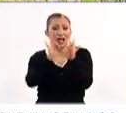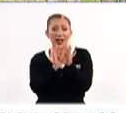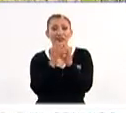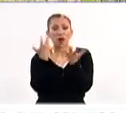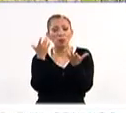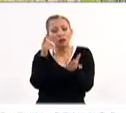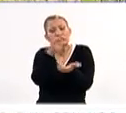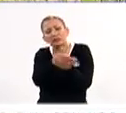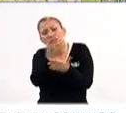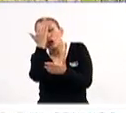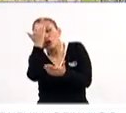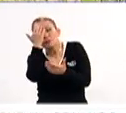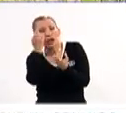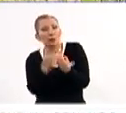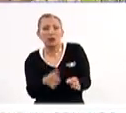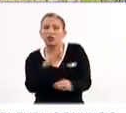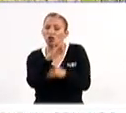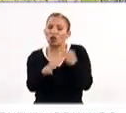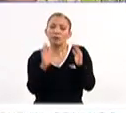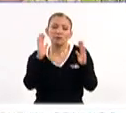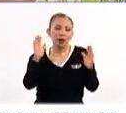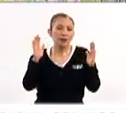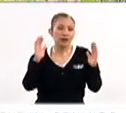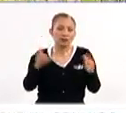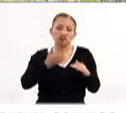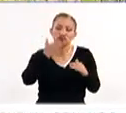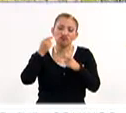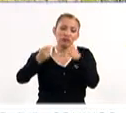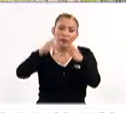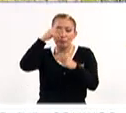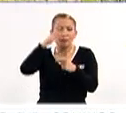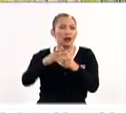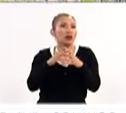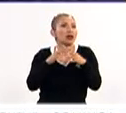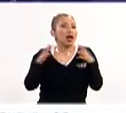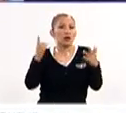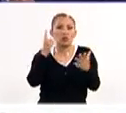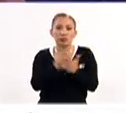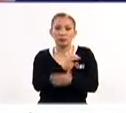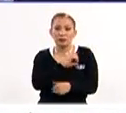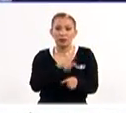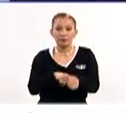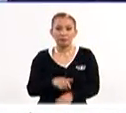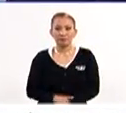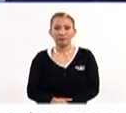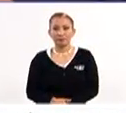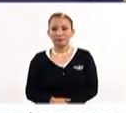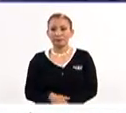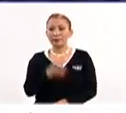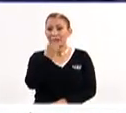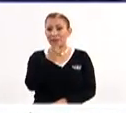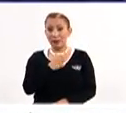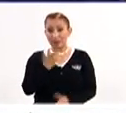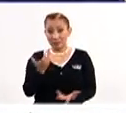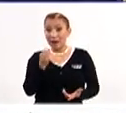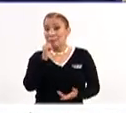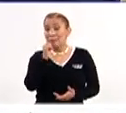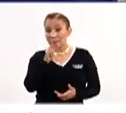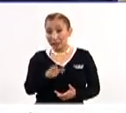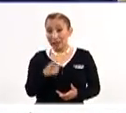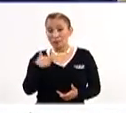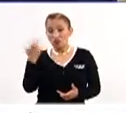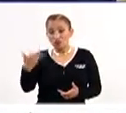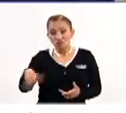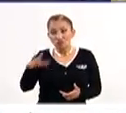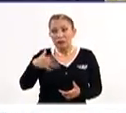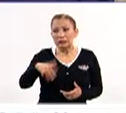acercamiento para no perder toda esta maravilla que hace a México tan único y especial. Pero me estás diciendo entonces que también están buscando y